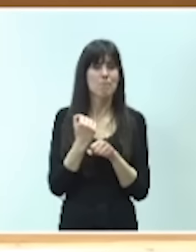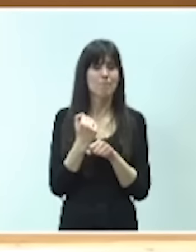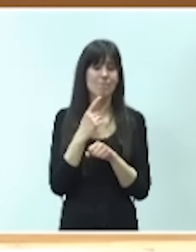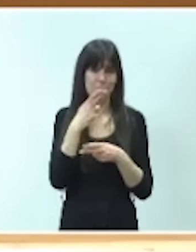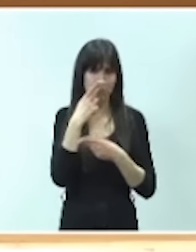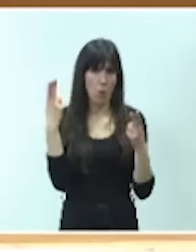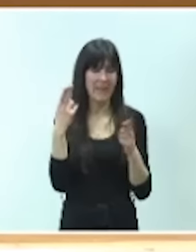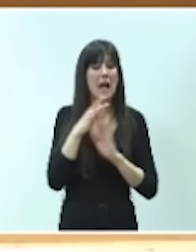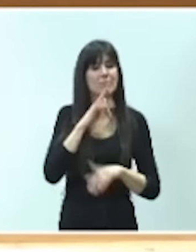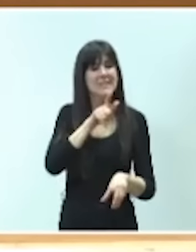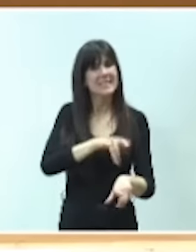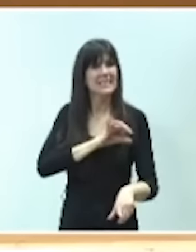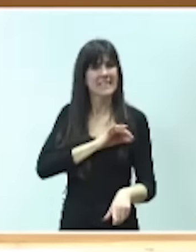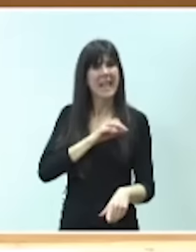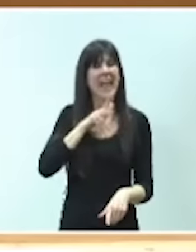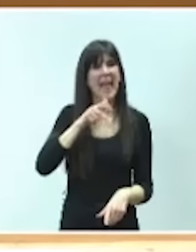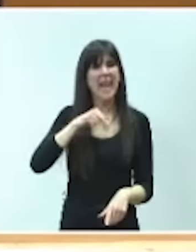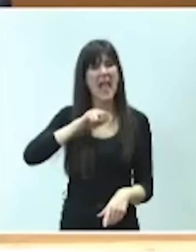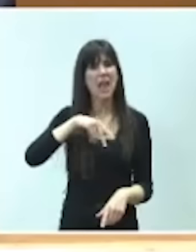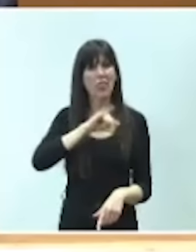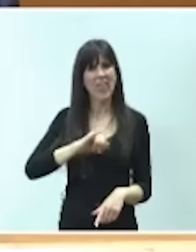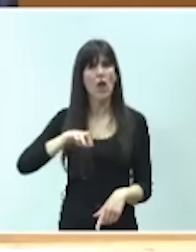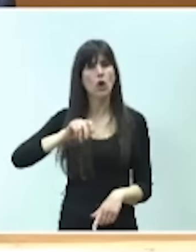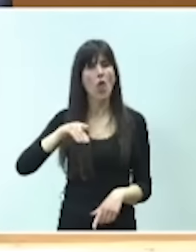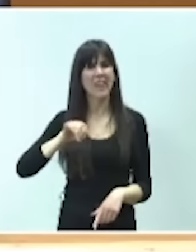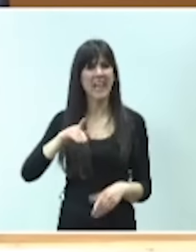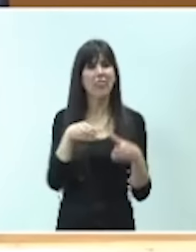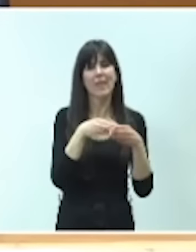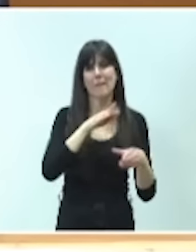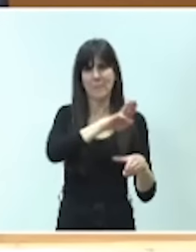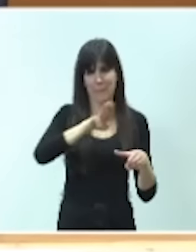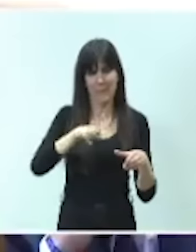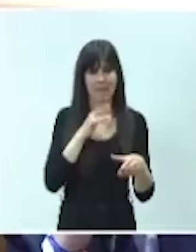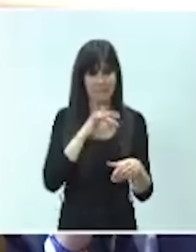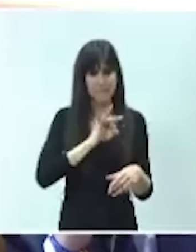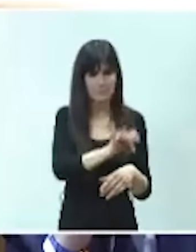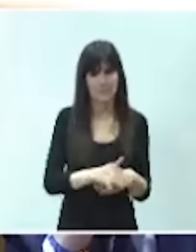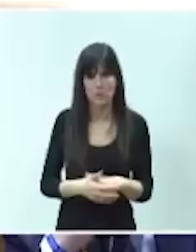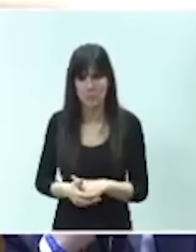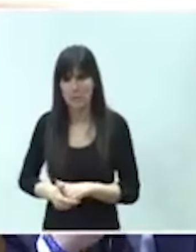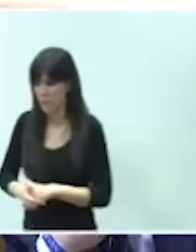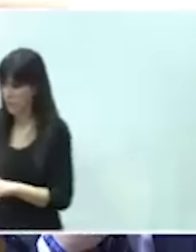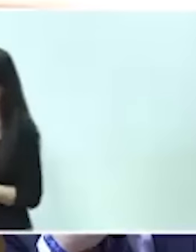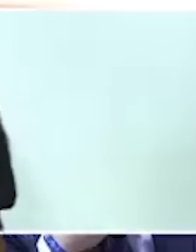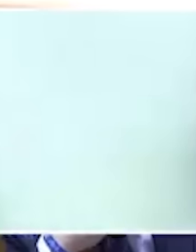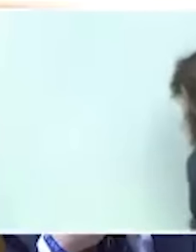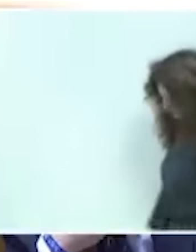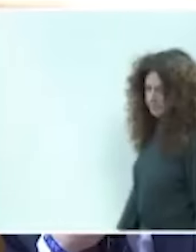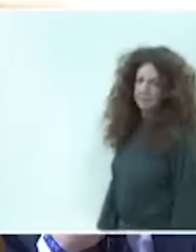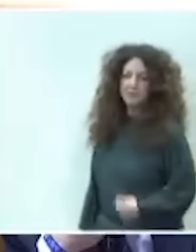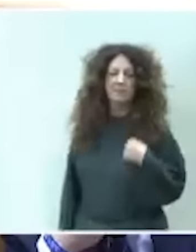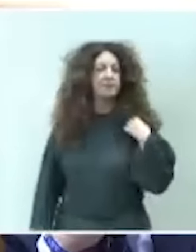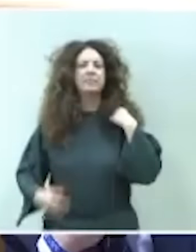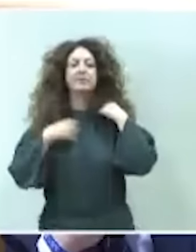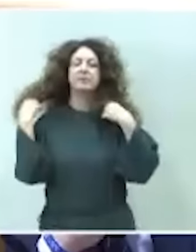a la senadora Hernández Rodríguez del Grupo Parlamentario Popular. Señoría, tiene la palabra. Muchas gracias, presidente. Señor